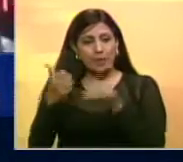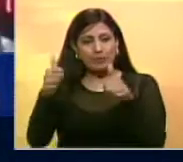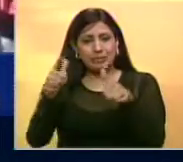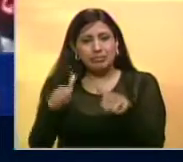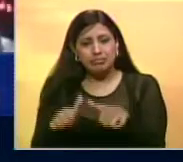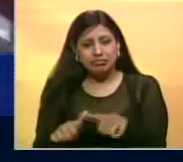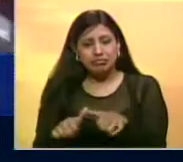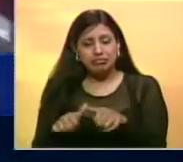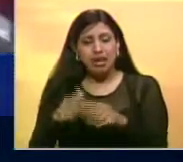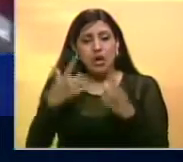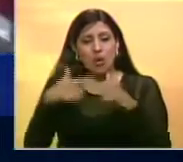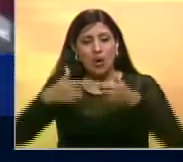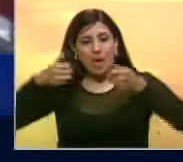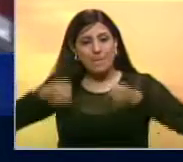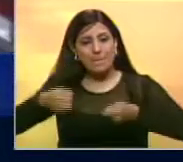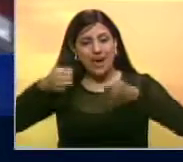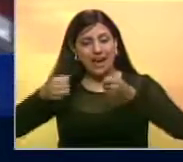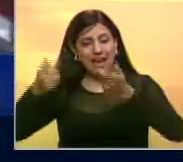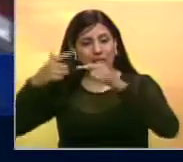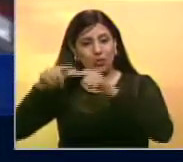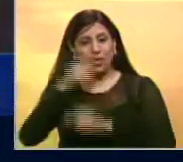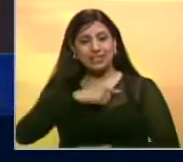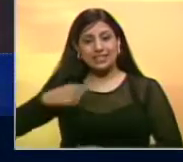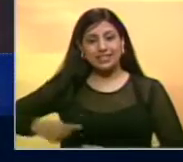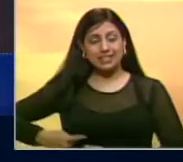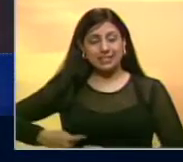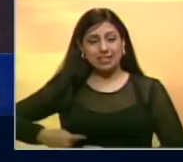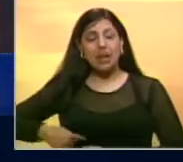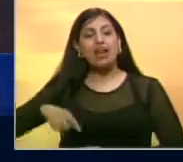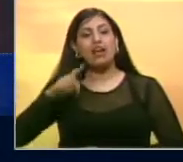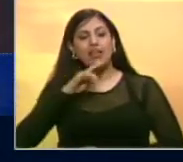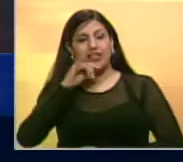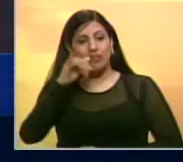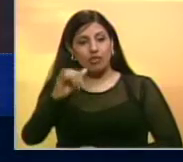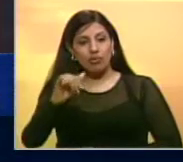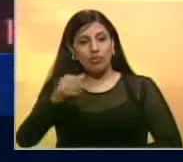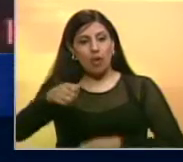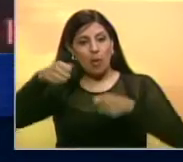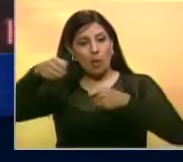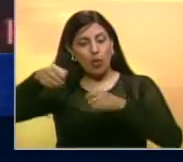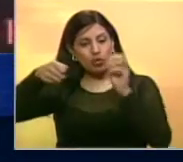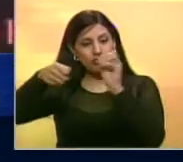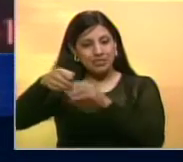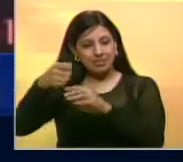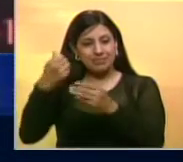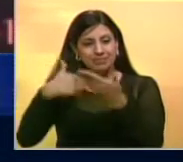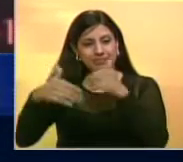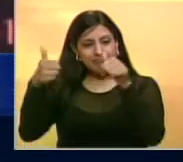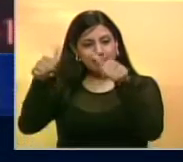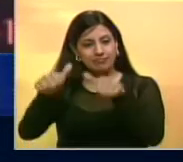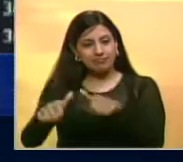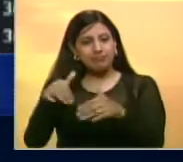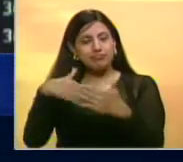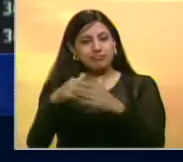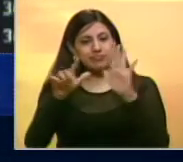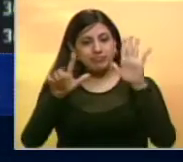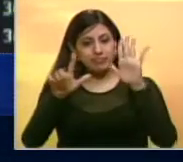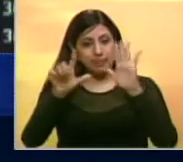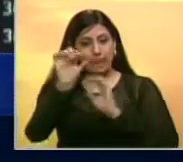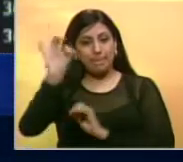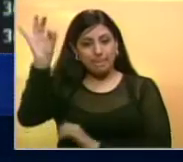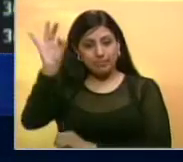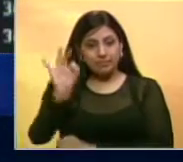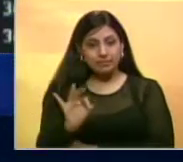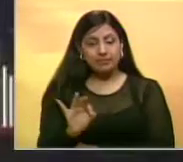desplome en los mercados bursátiles en China donde el referente de la bolsa de Shanghái disminuyó hasta un 7%